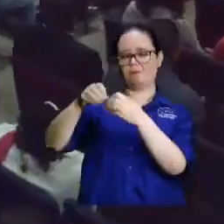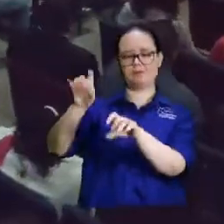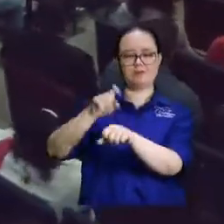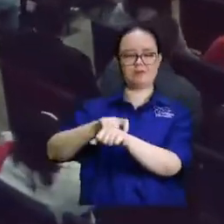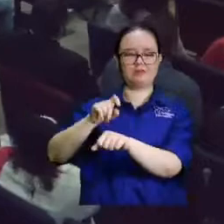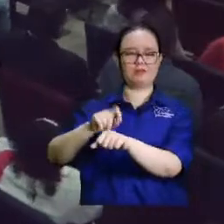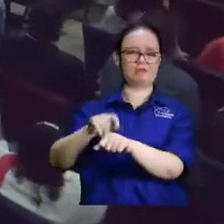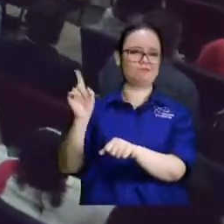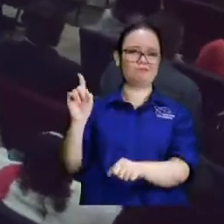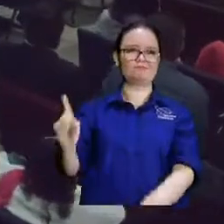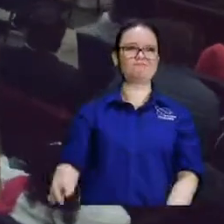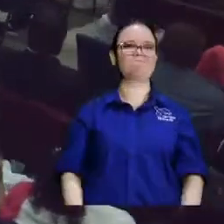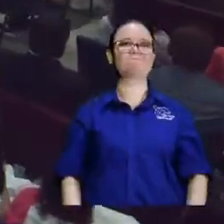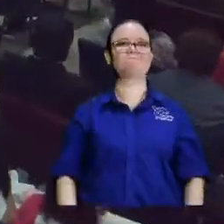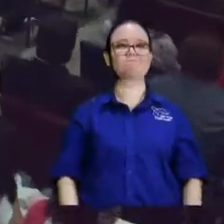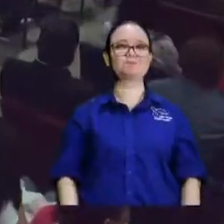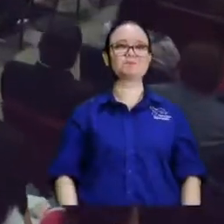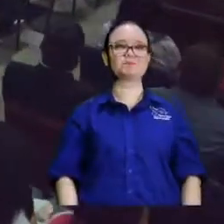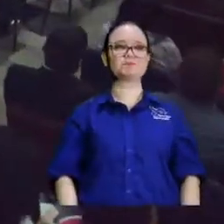entonces